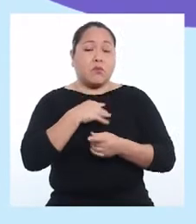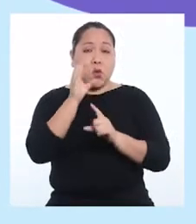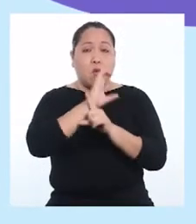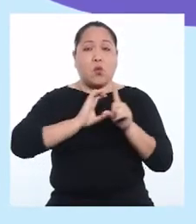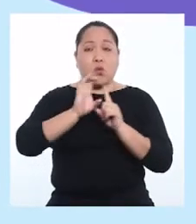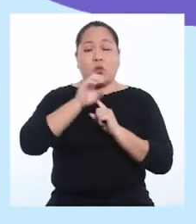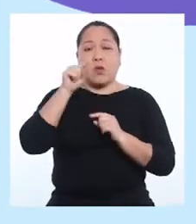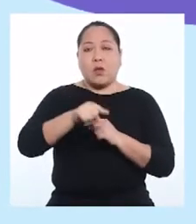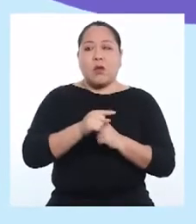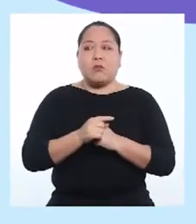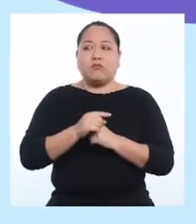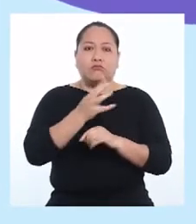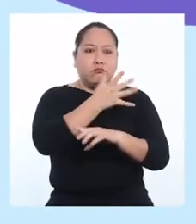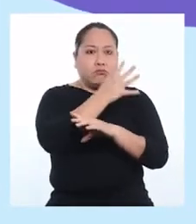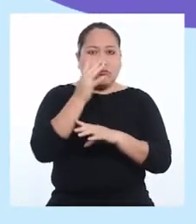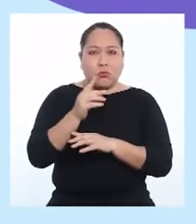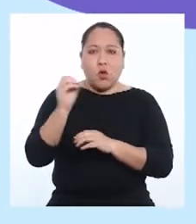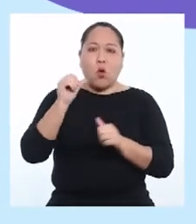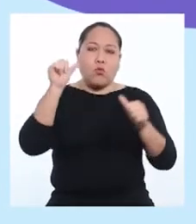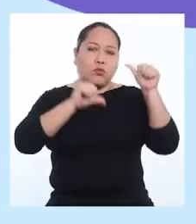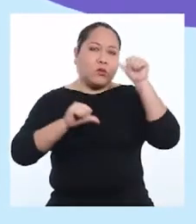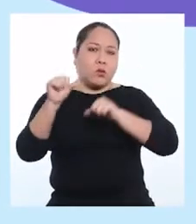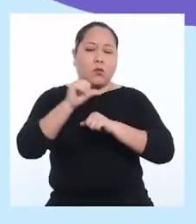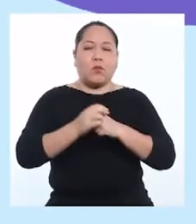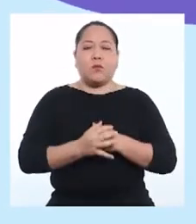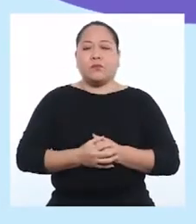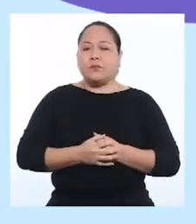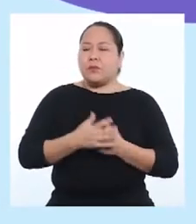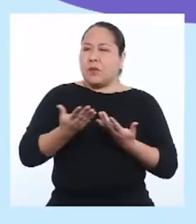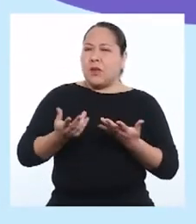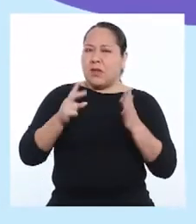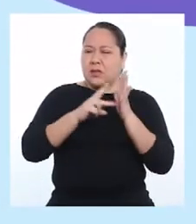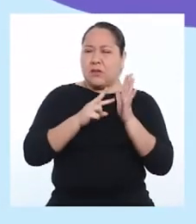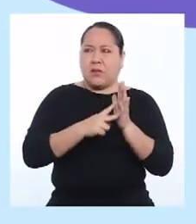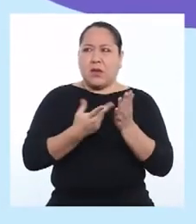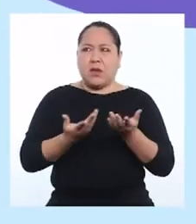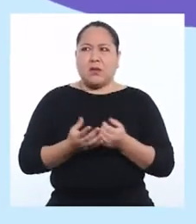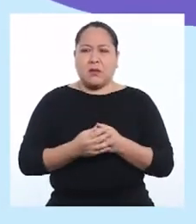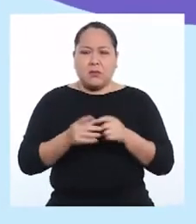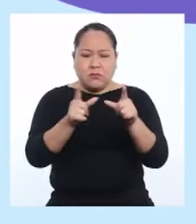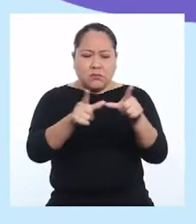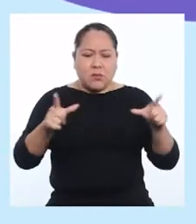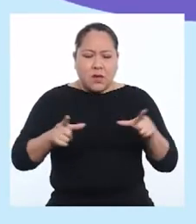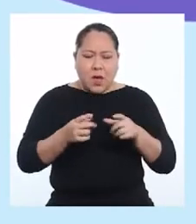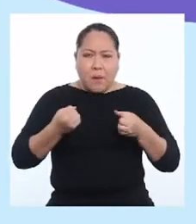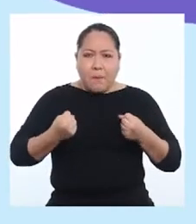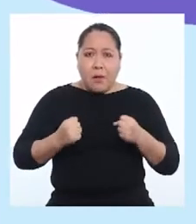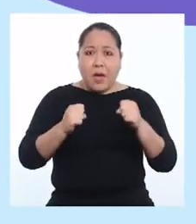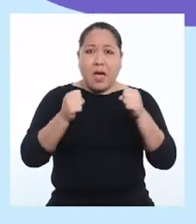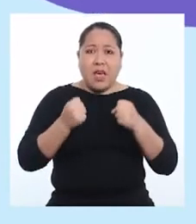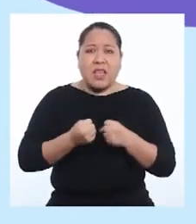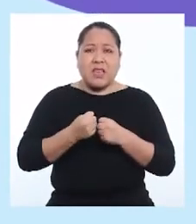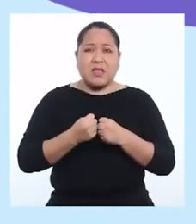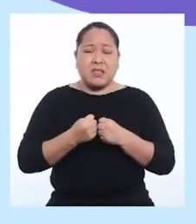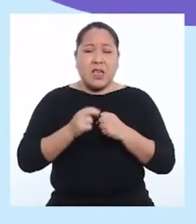interés cultural, paisajístico o científico. ¿O sea, los parques, reservas y santuarios nacionales?